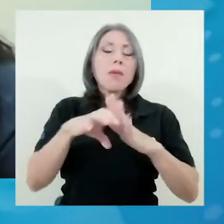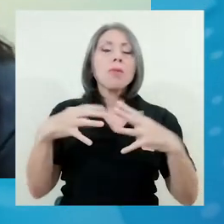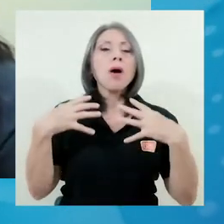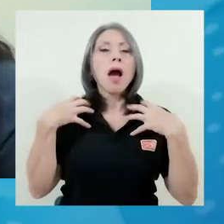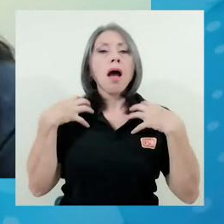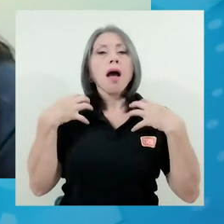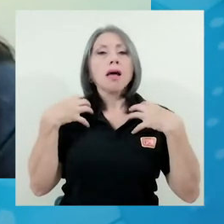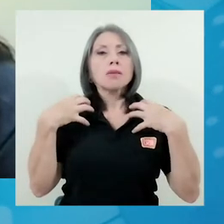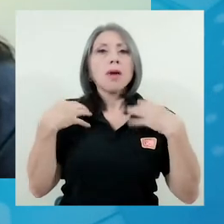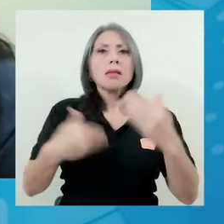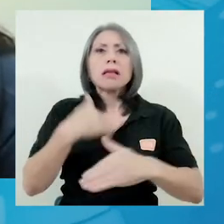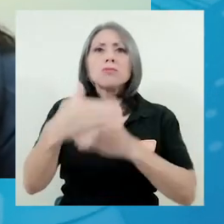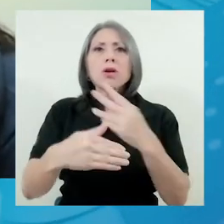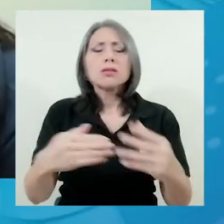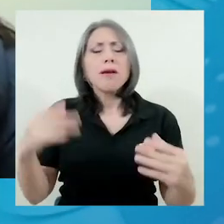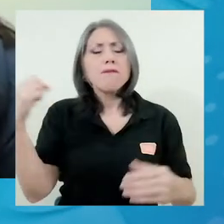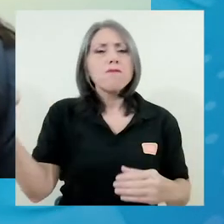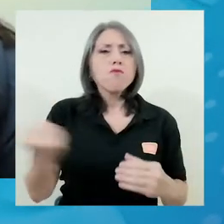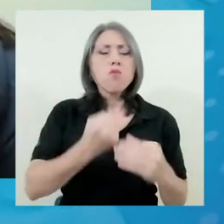asma, se intensifica.